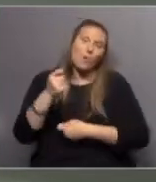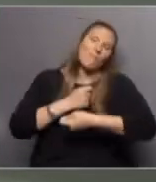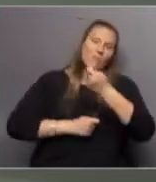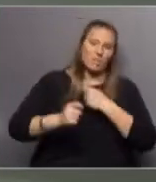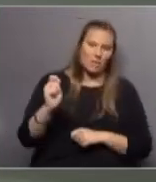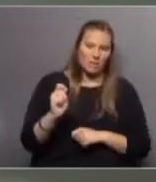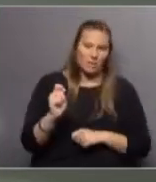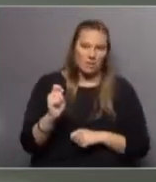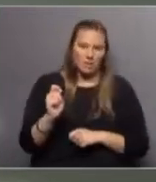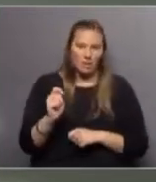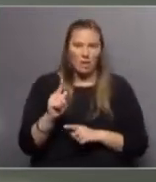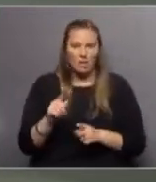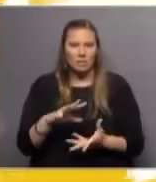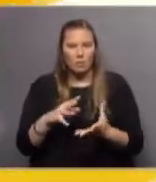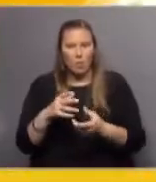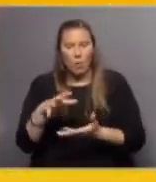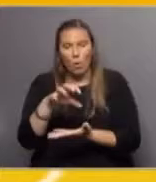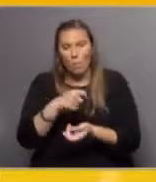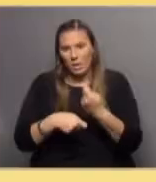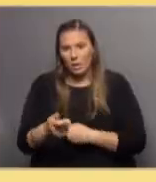directamente dentro de estos mercados.